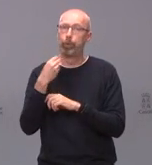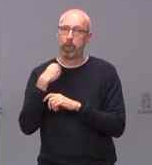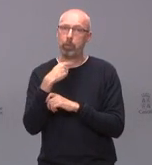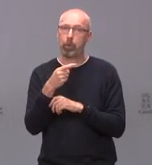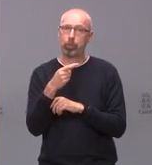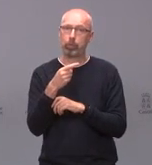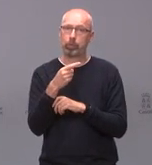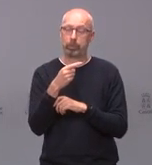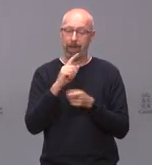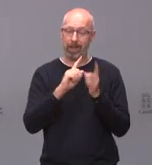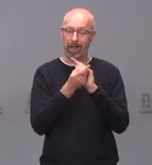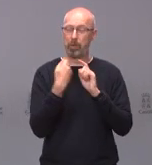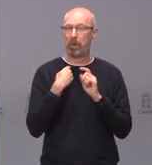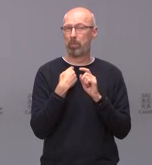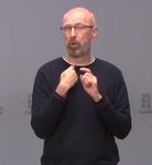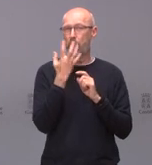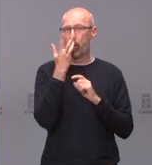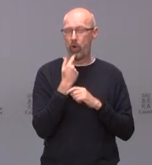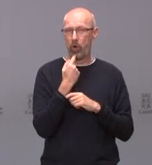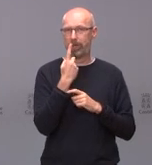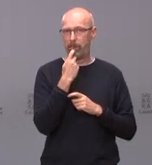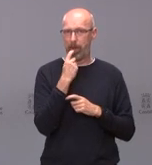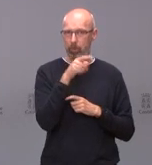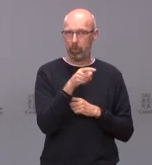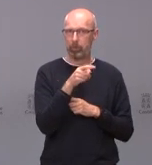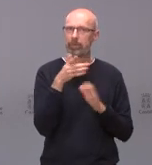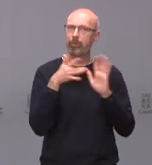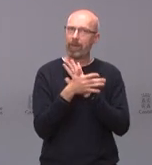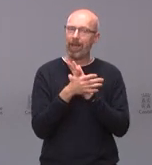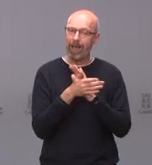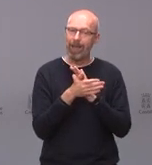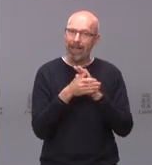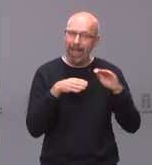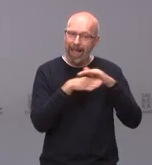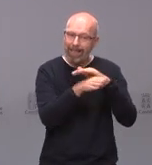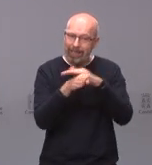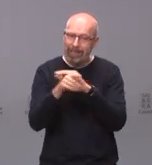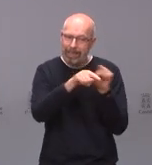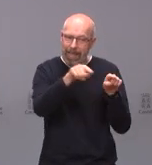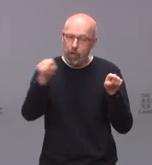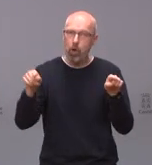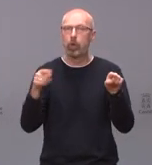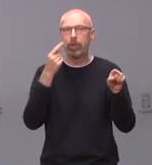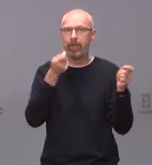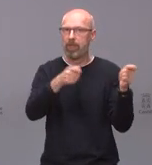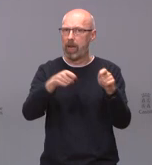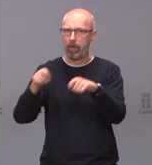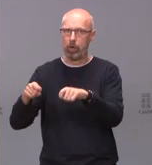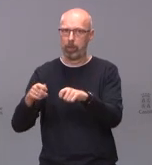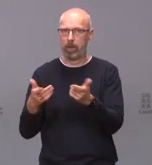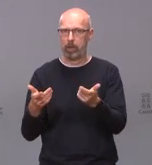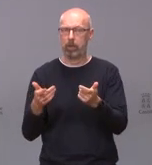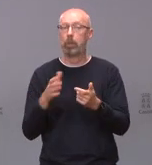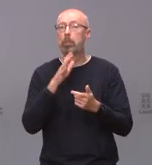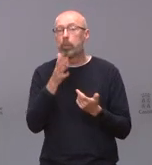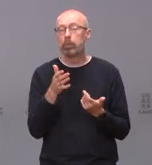semáforo que hace que se cierren los interiores con niveles de alarma inferiores porque por lo